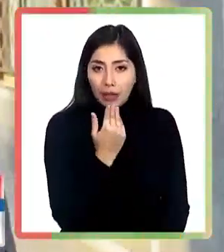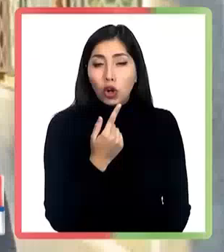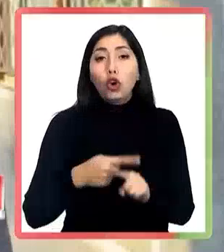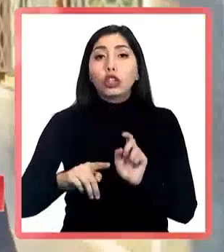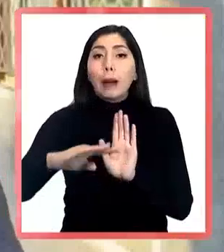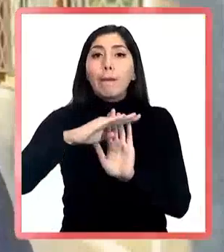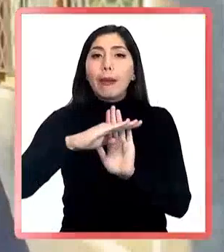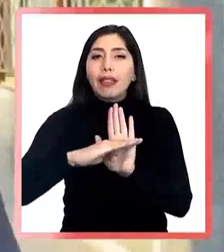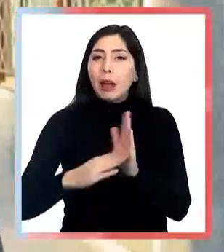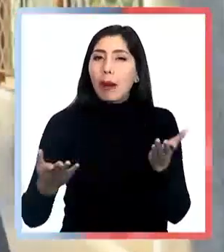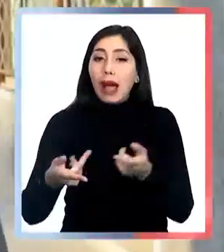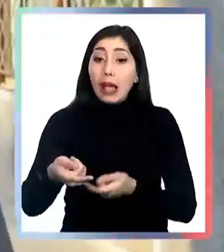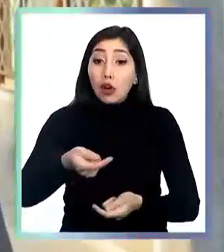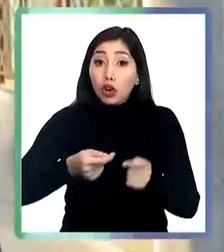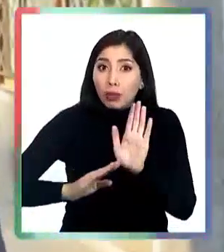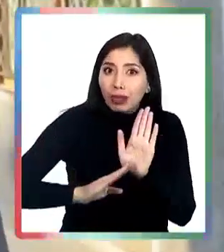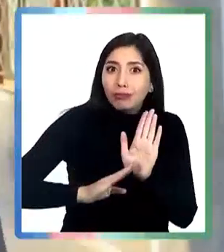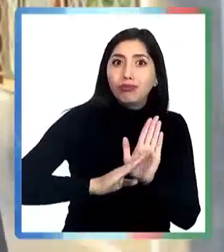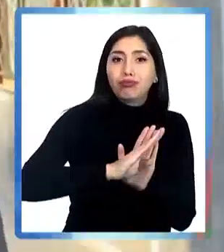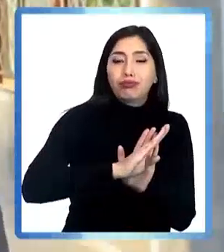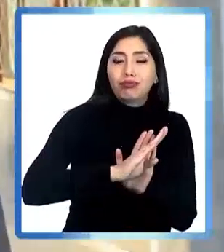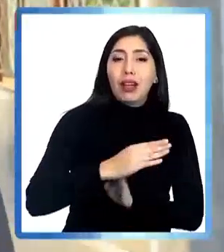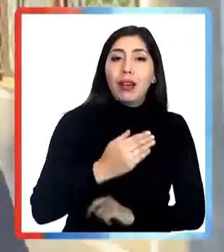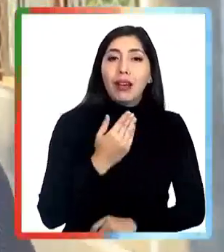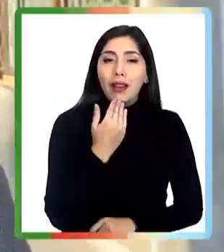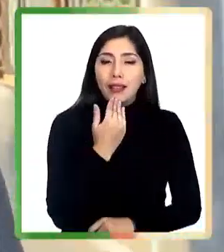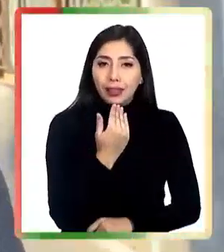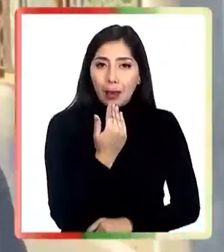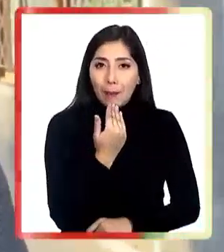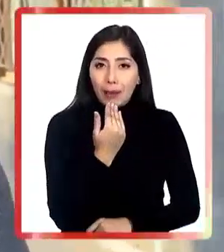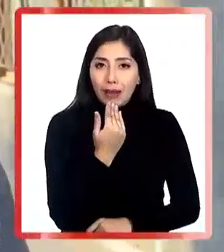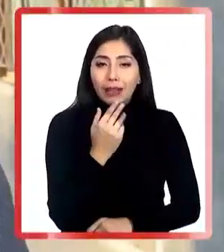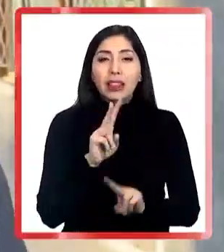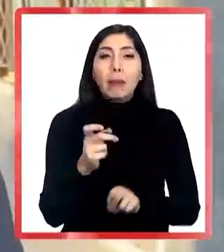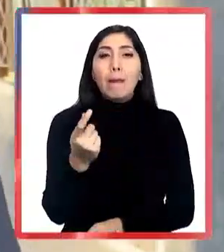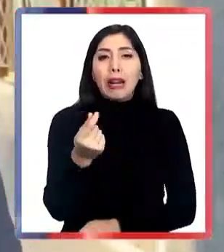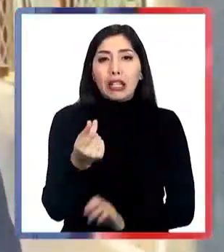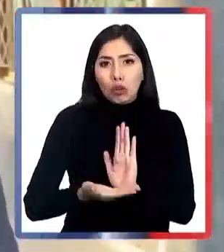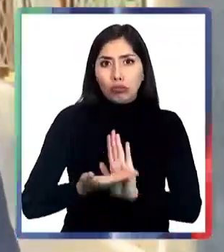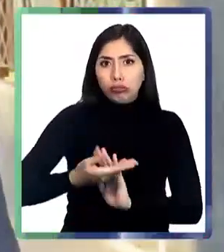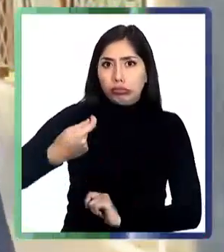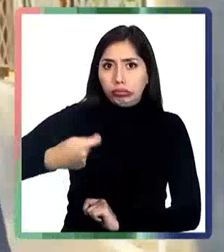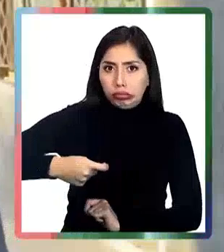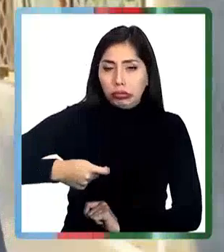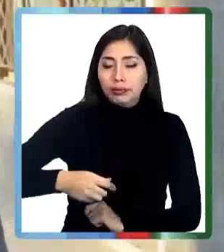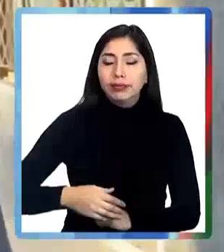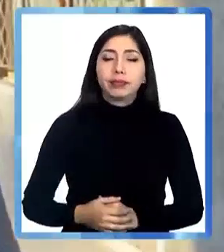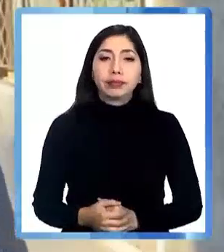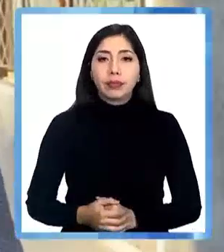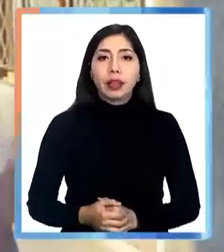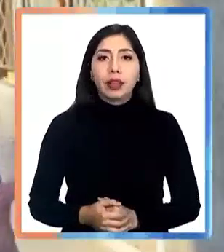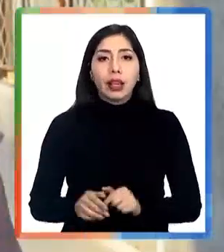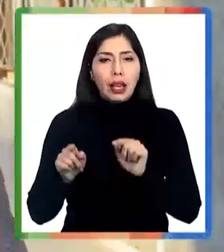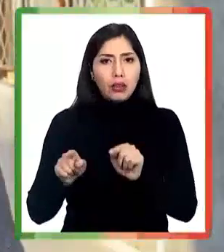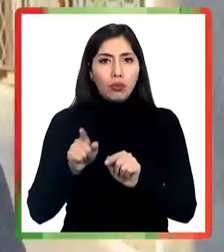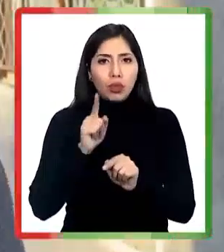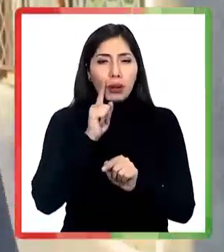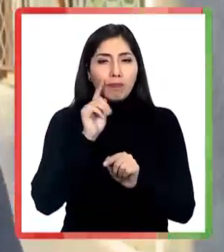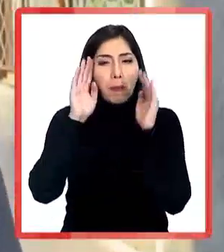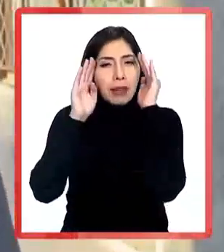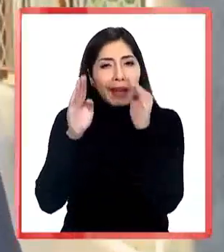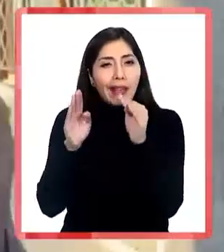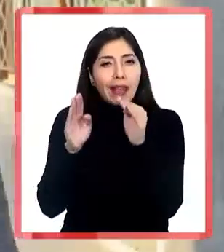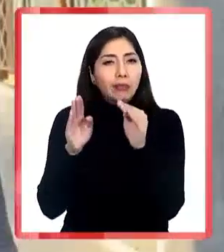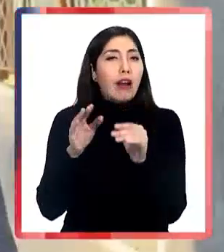concretas para la reactivación económica y parar la inflación. Pero también esto lo hace con la mirada a largo